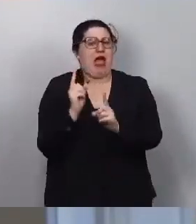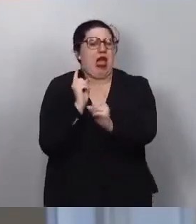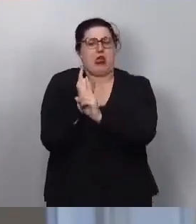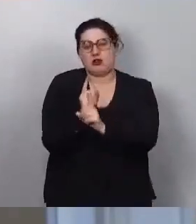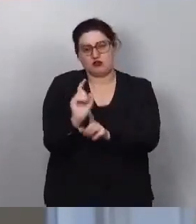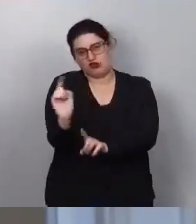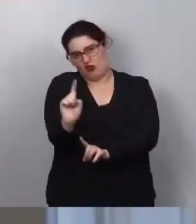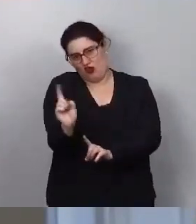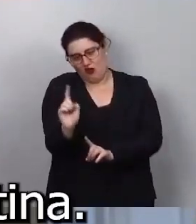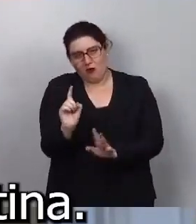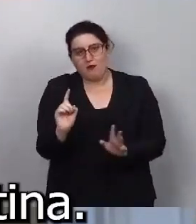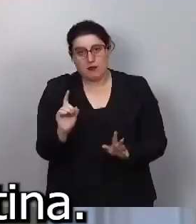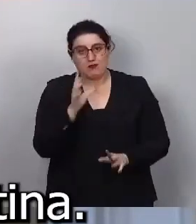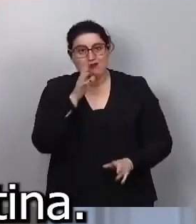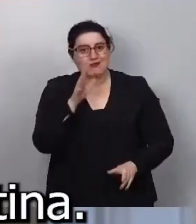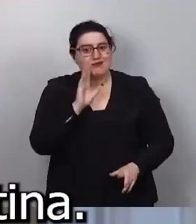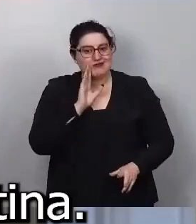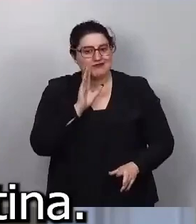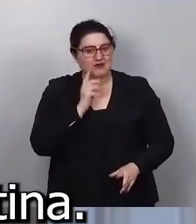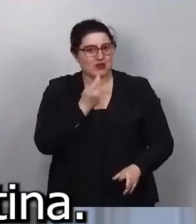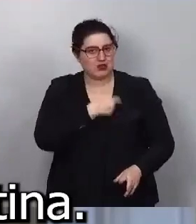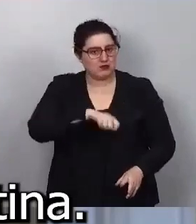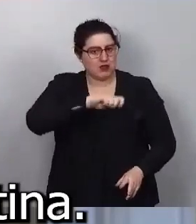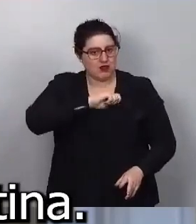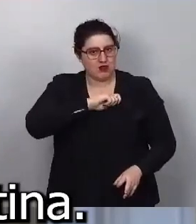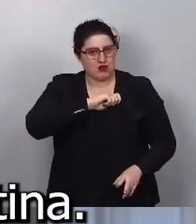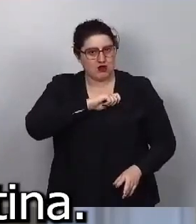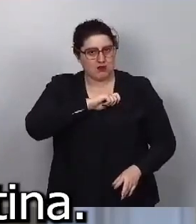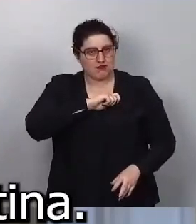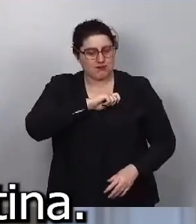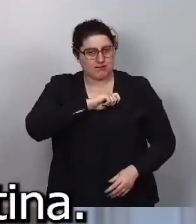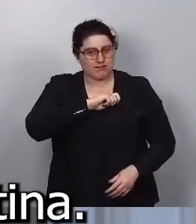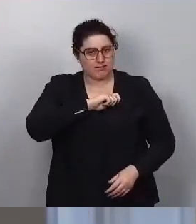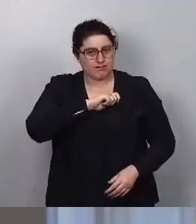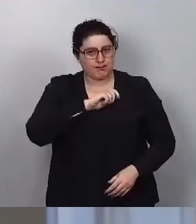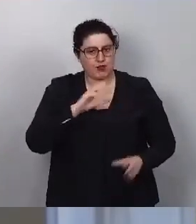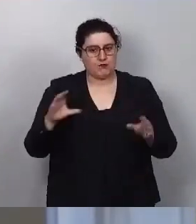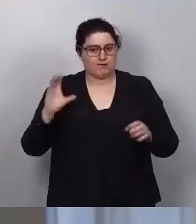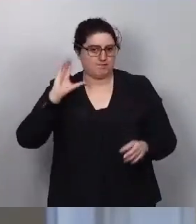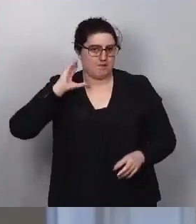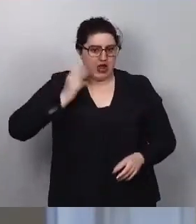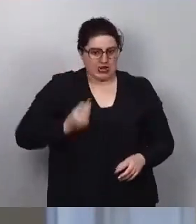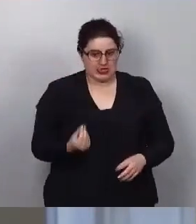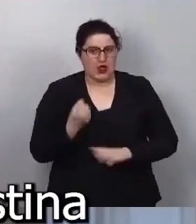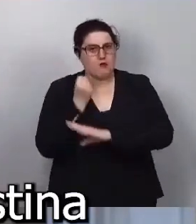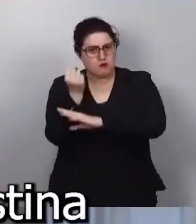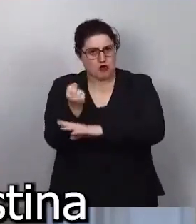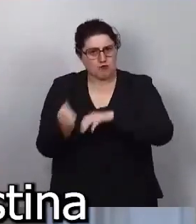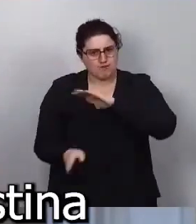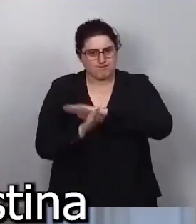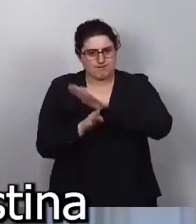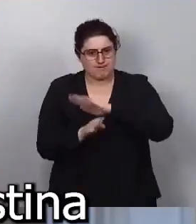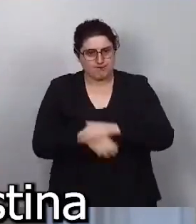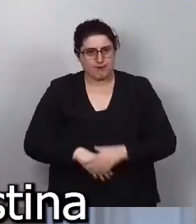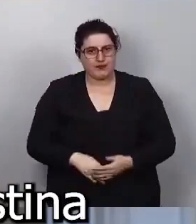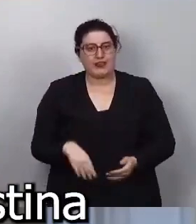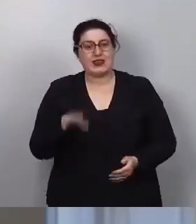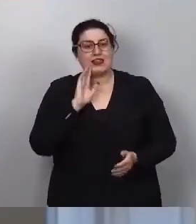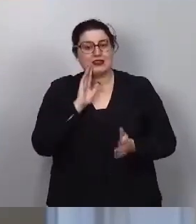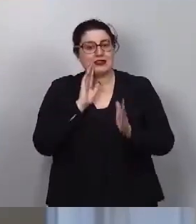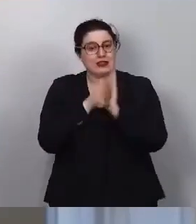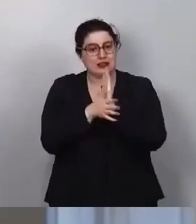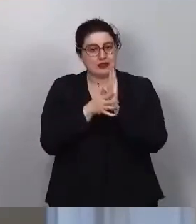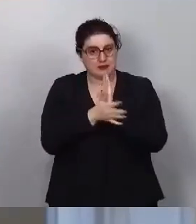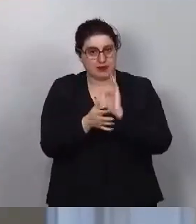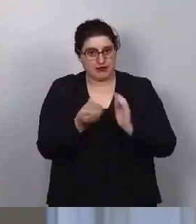quisiera decir que por esa razón España va a seguir apoyando a Palestina. Como he dicho antes, el reconocimiento del Estado de Palestina